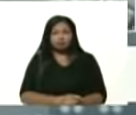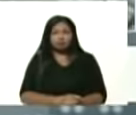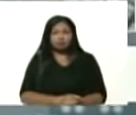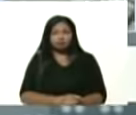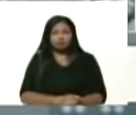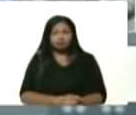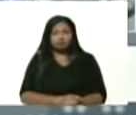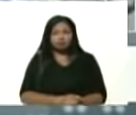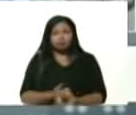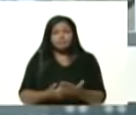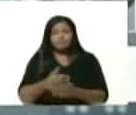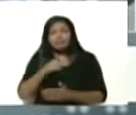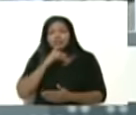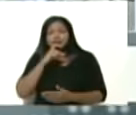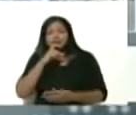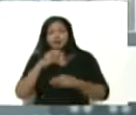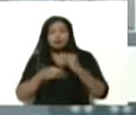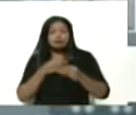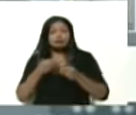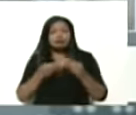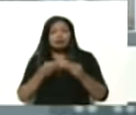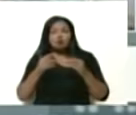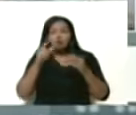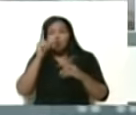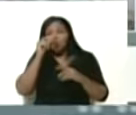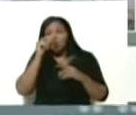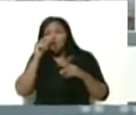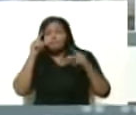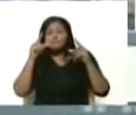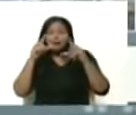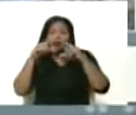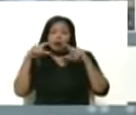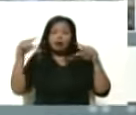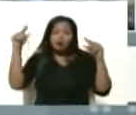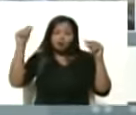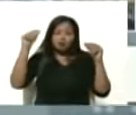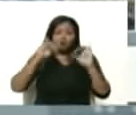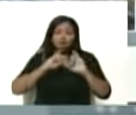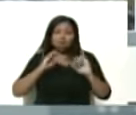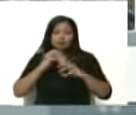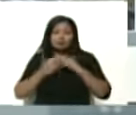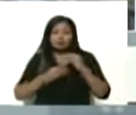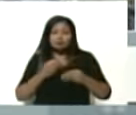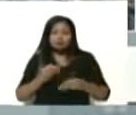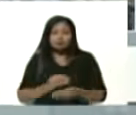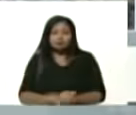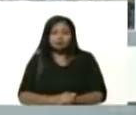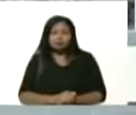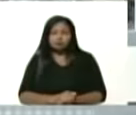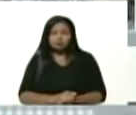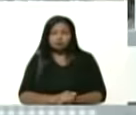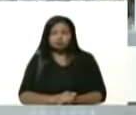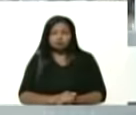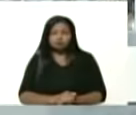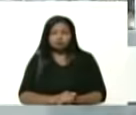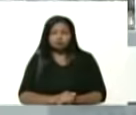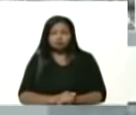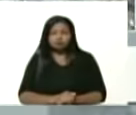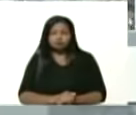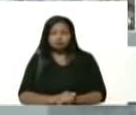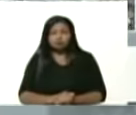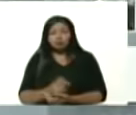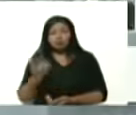más difícil es enviar un hombre a la luna y ya se hizo hacer un motor bueno ya tenemos los